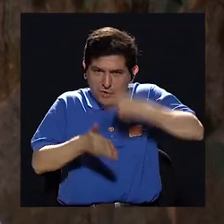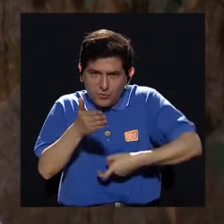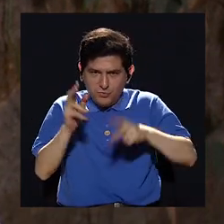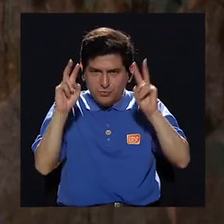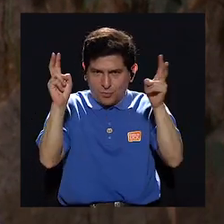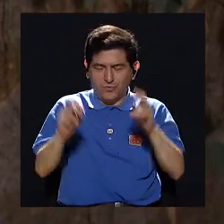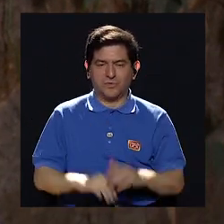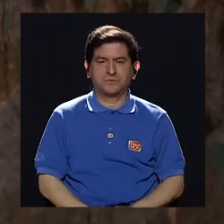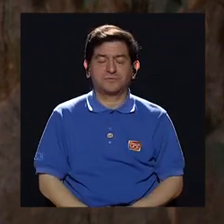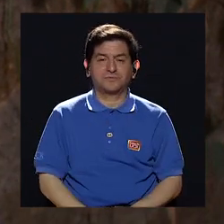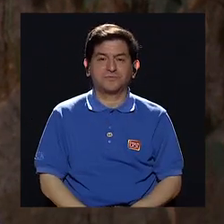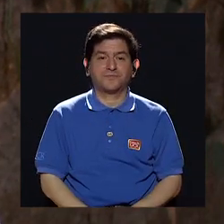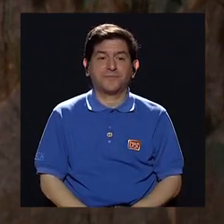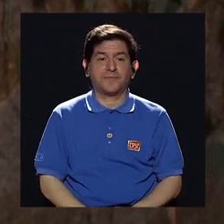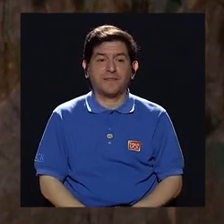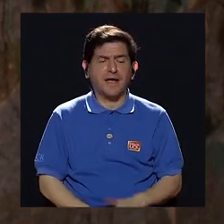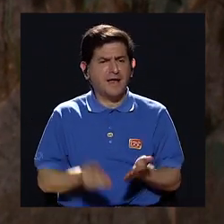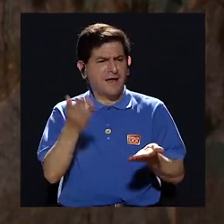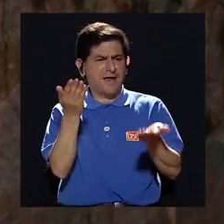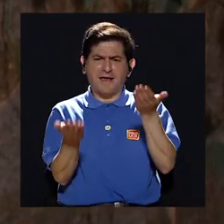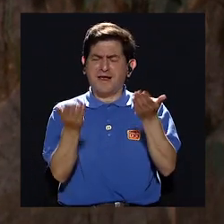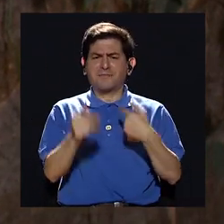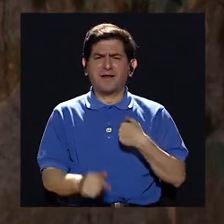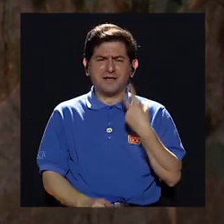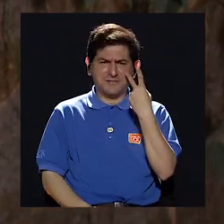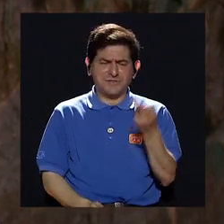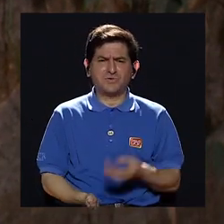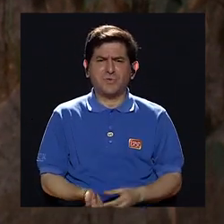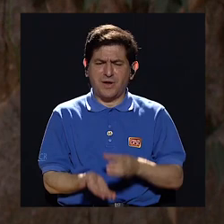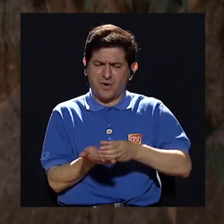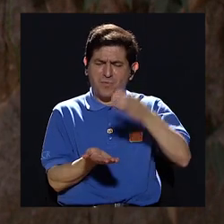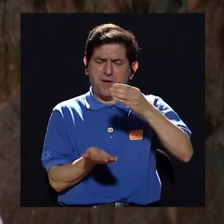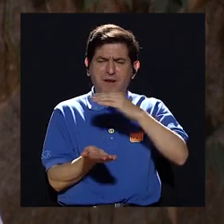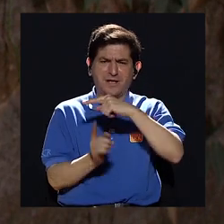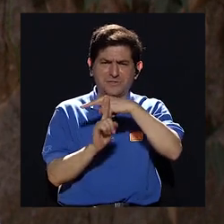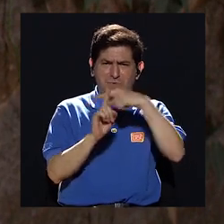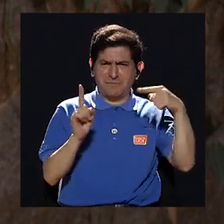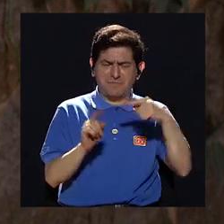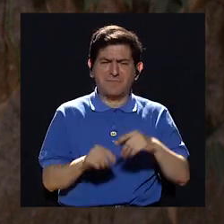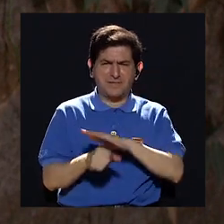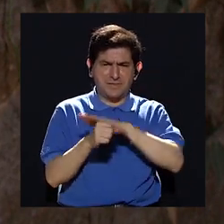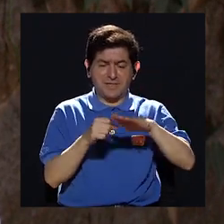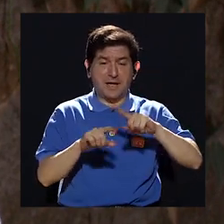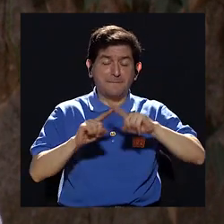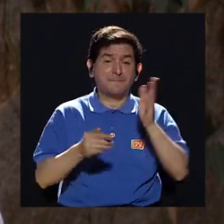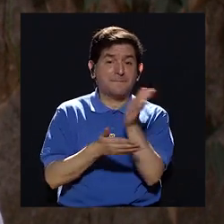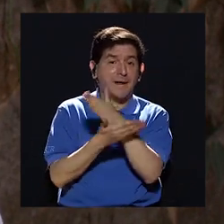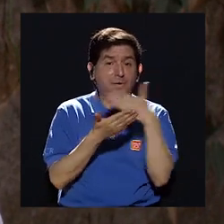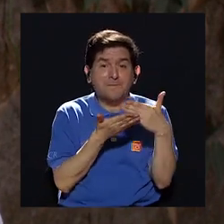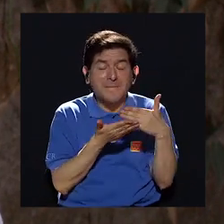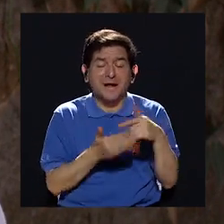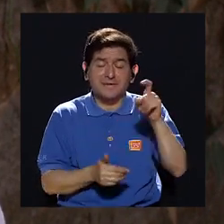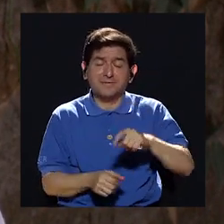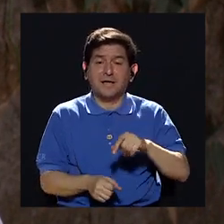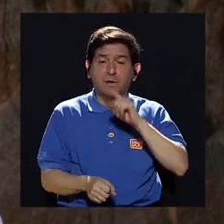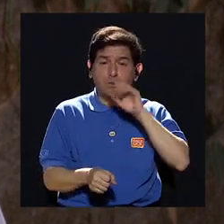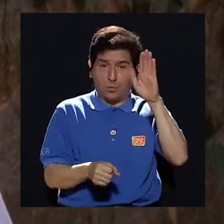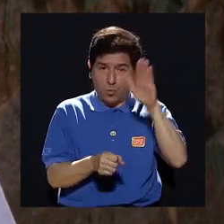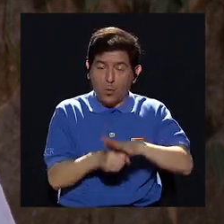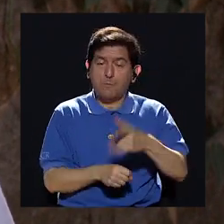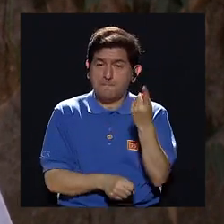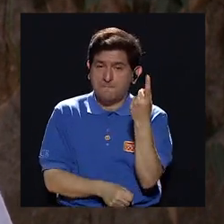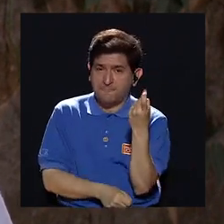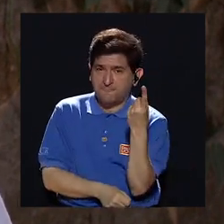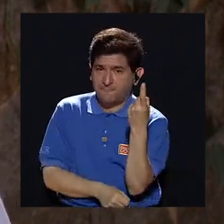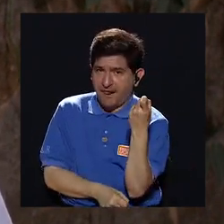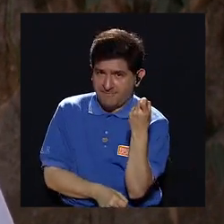el balance es yo siempre veo el vaso medio lleno el balance es positivo pero hay otra parte del vaso que tenemos que llenar todavía